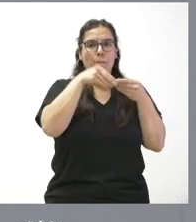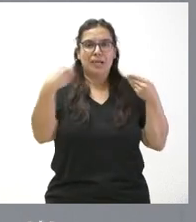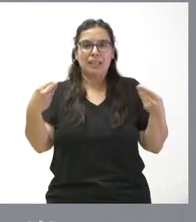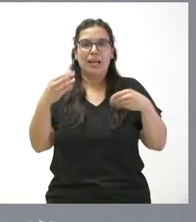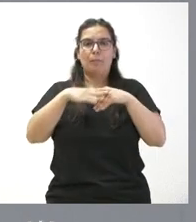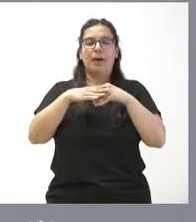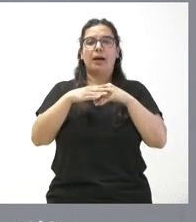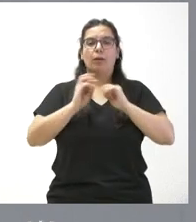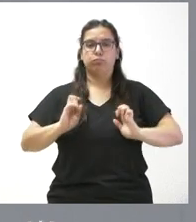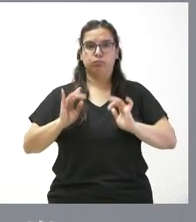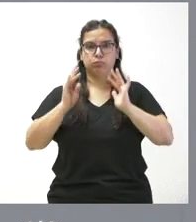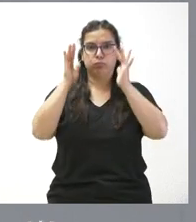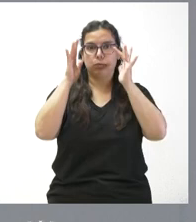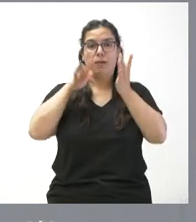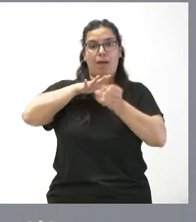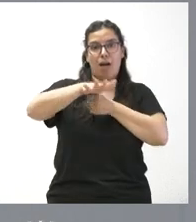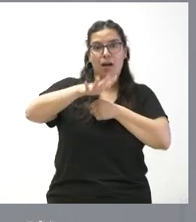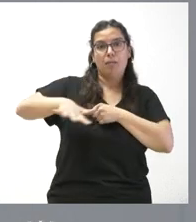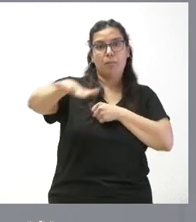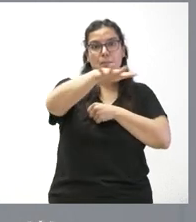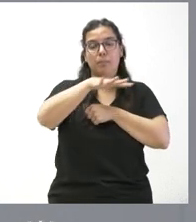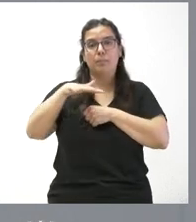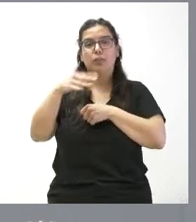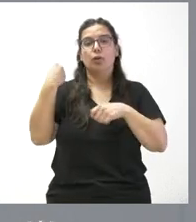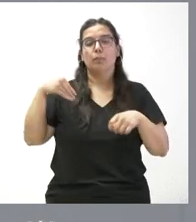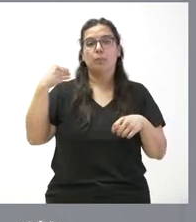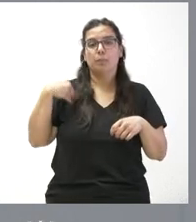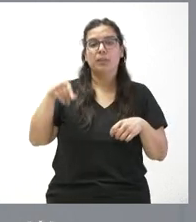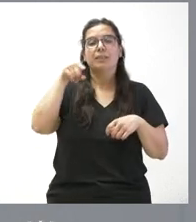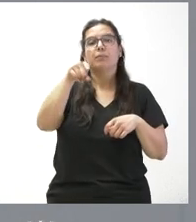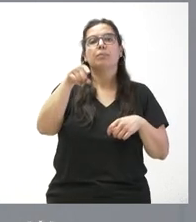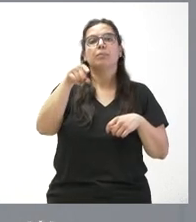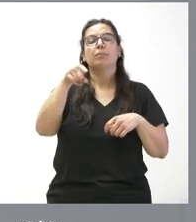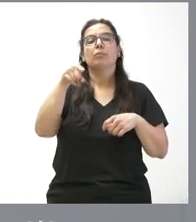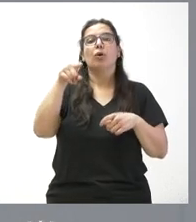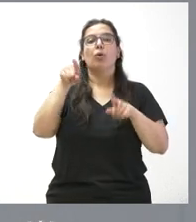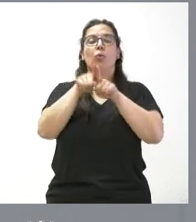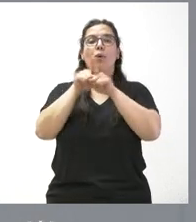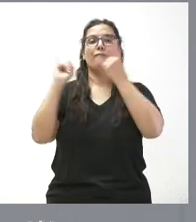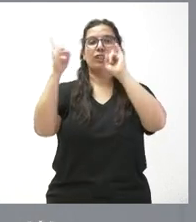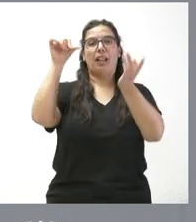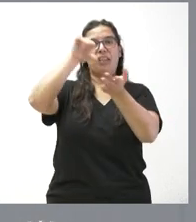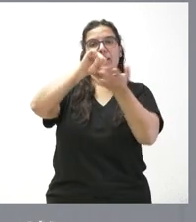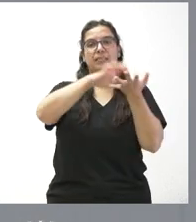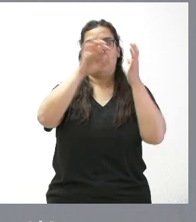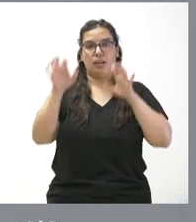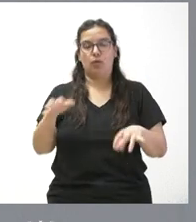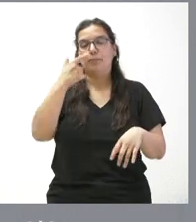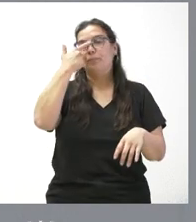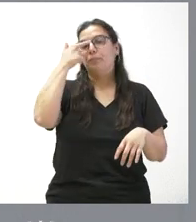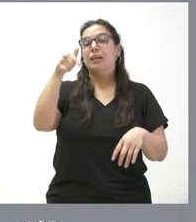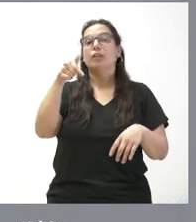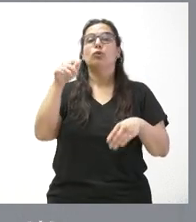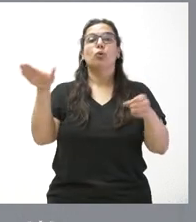reproducción en el ámbito forestal dentro del vivero forestal central de Castilla y León. Son actuaciones financiadas con fondos